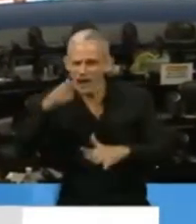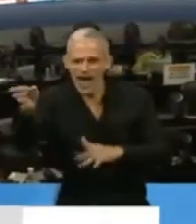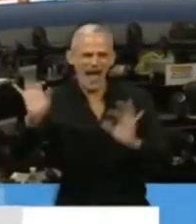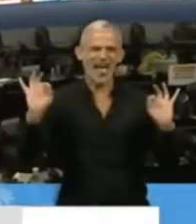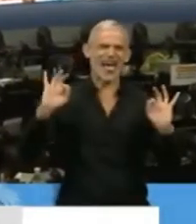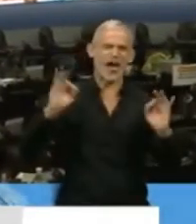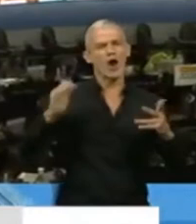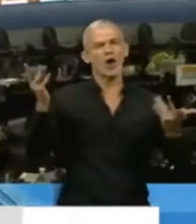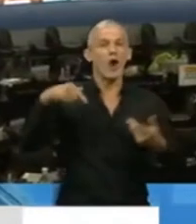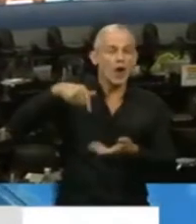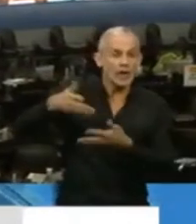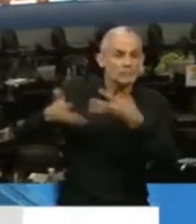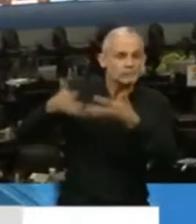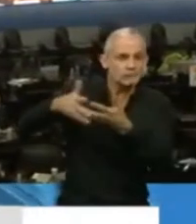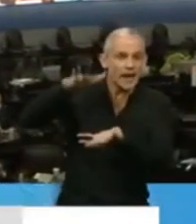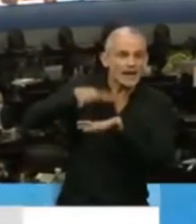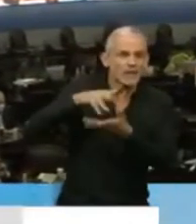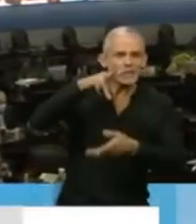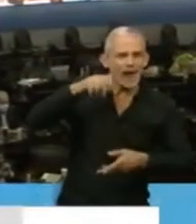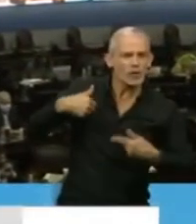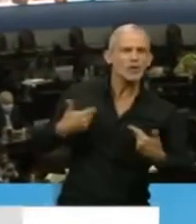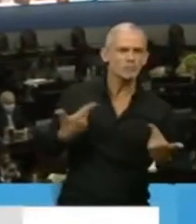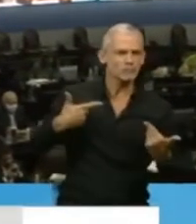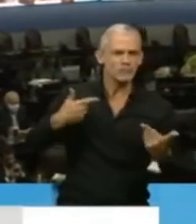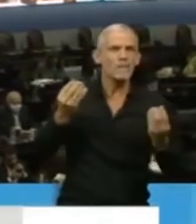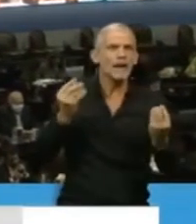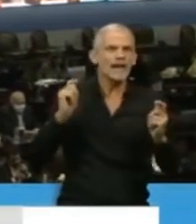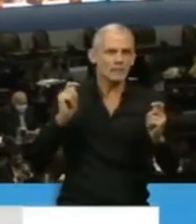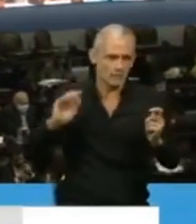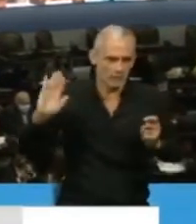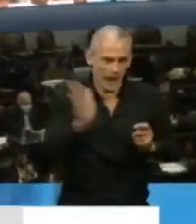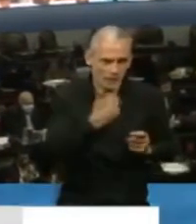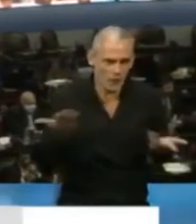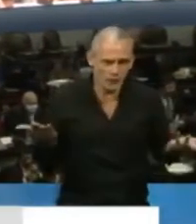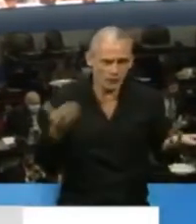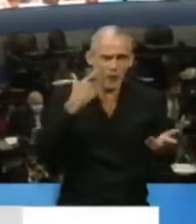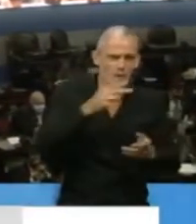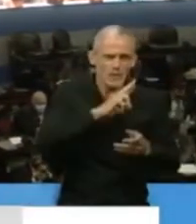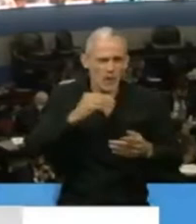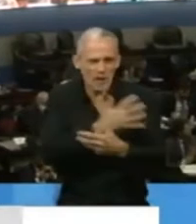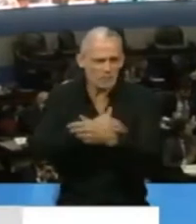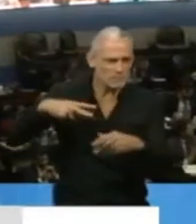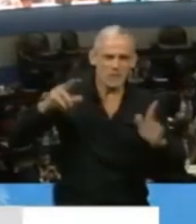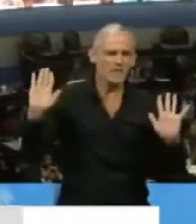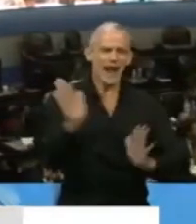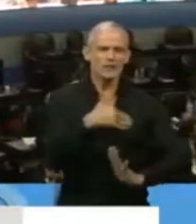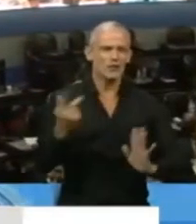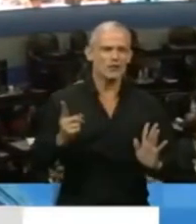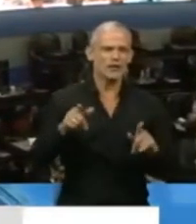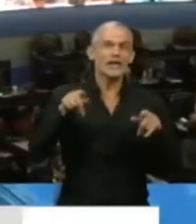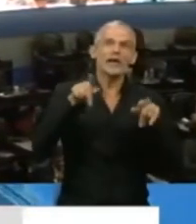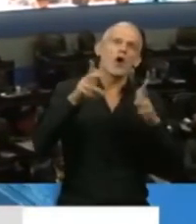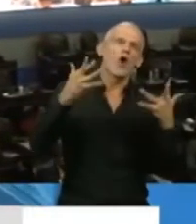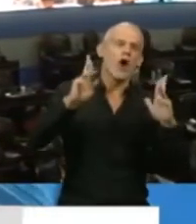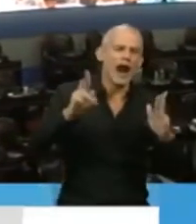Hoy los respiradores son de todos y de todas, y esperemos no usarlos como se están usando en otros países.